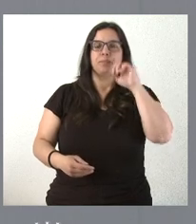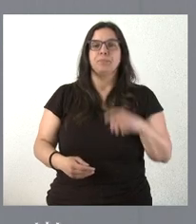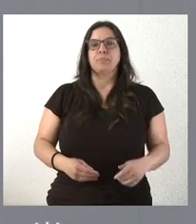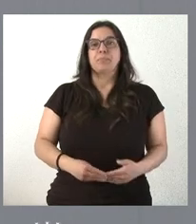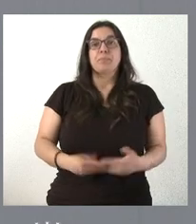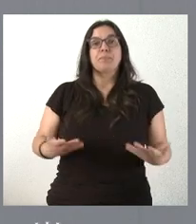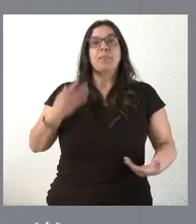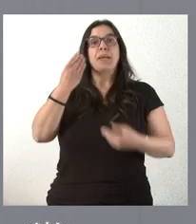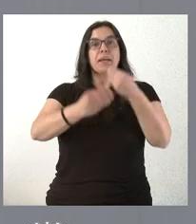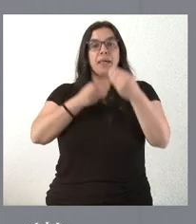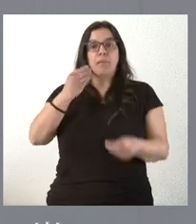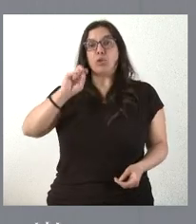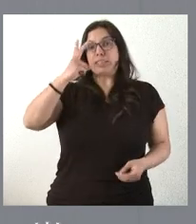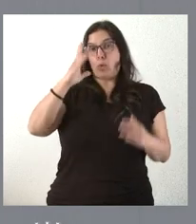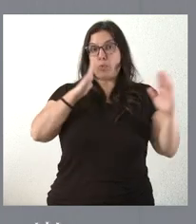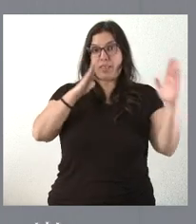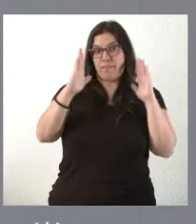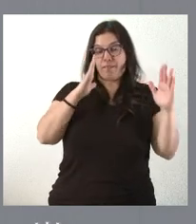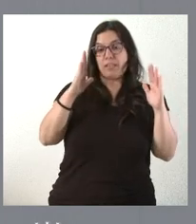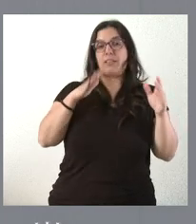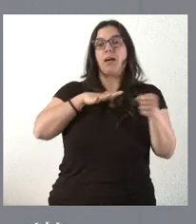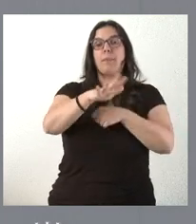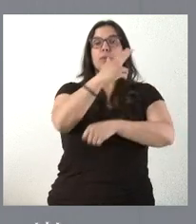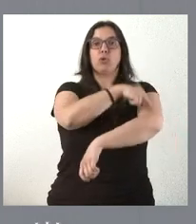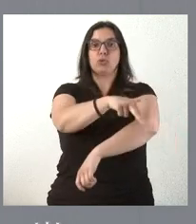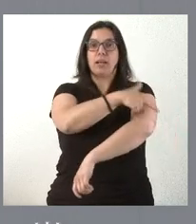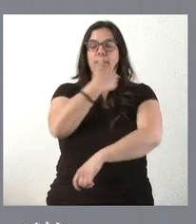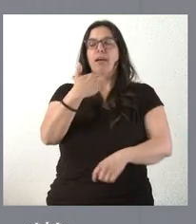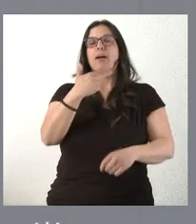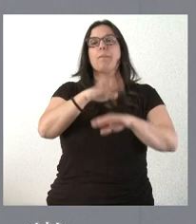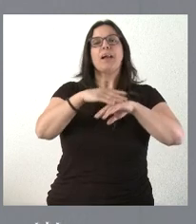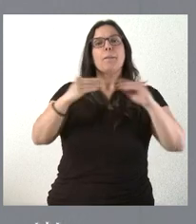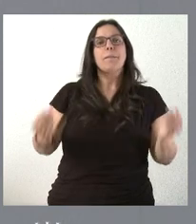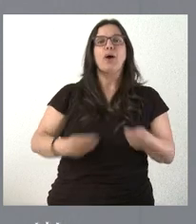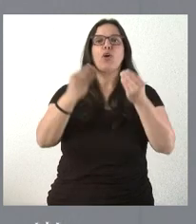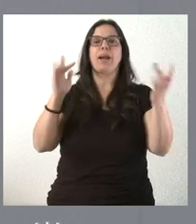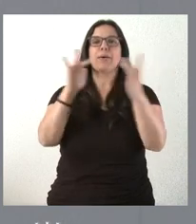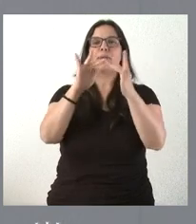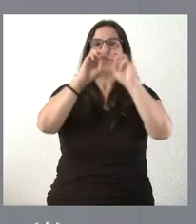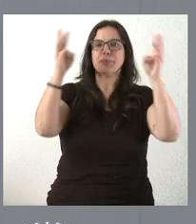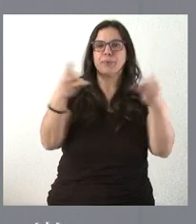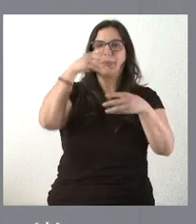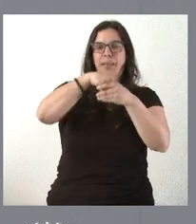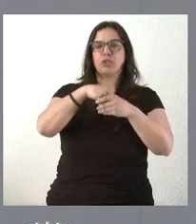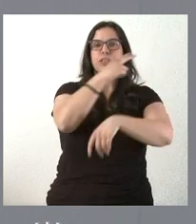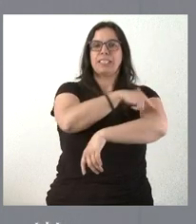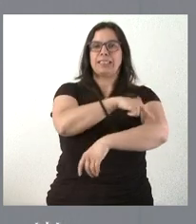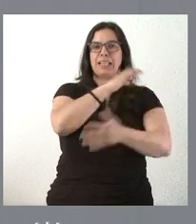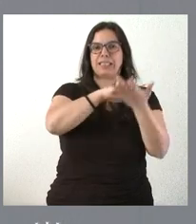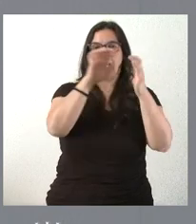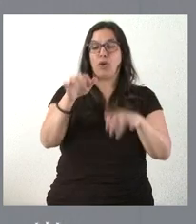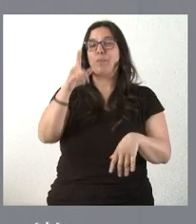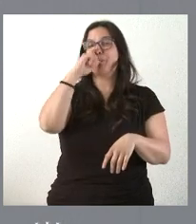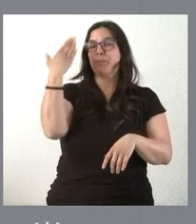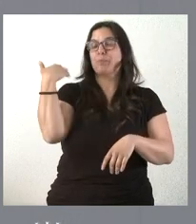que hacemos es aprobar la segunda fase en el ámbito de sanidad, hablamos también, para la mejora de la conectividad digital en centro de SACIL. Si ustedes recordarán, presentamos un